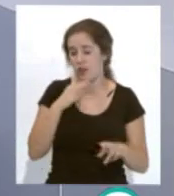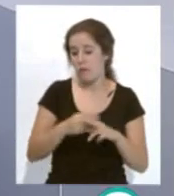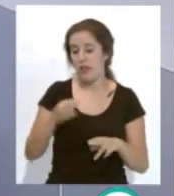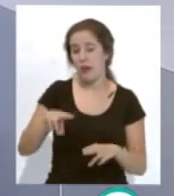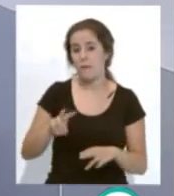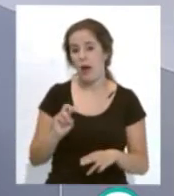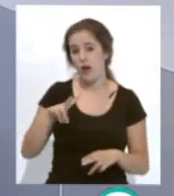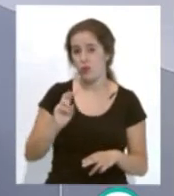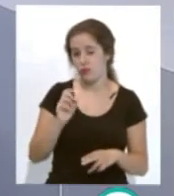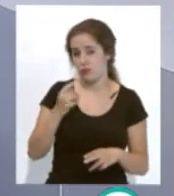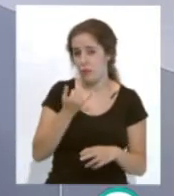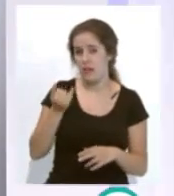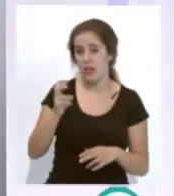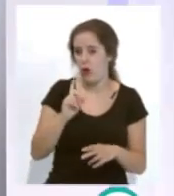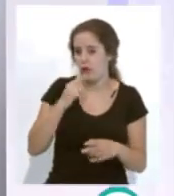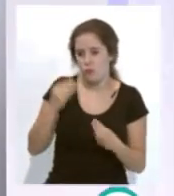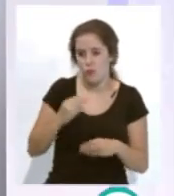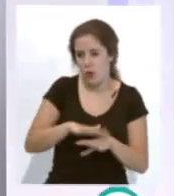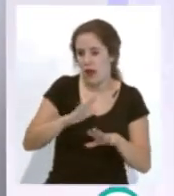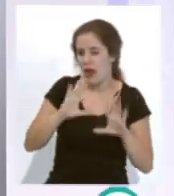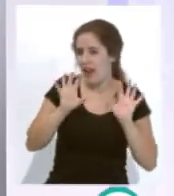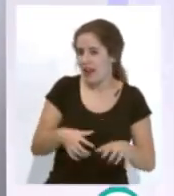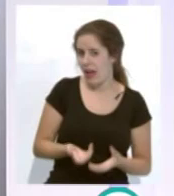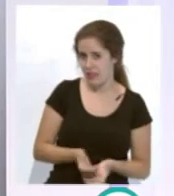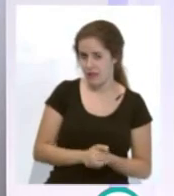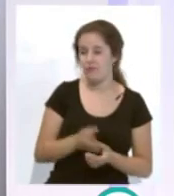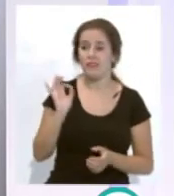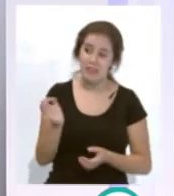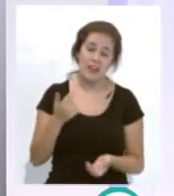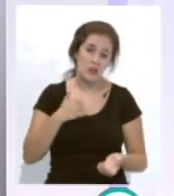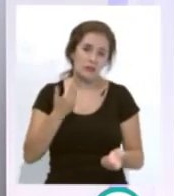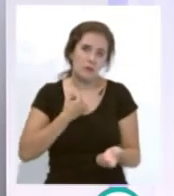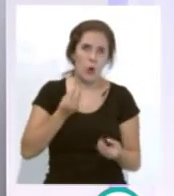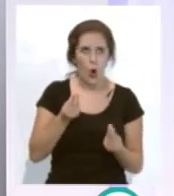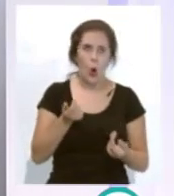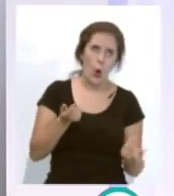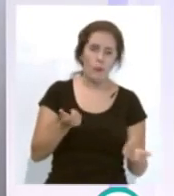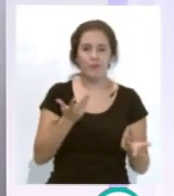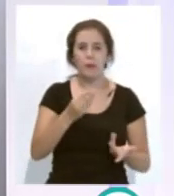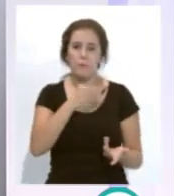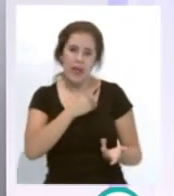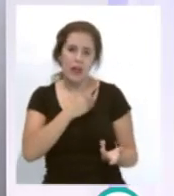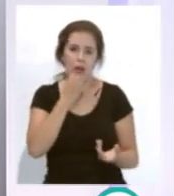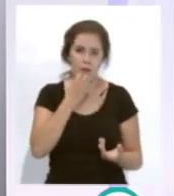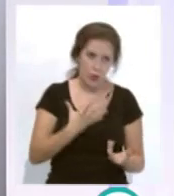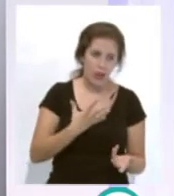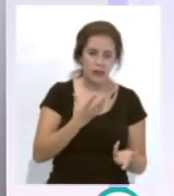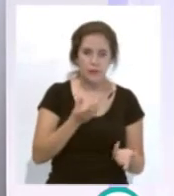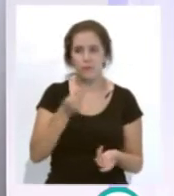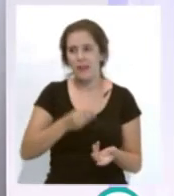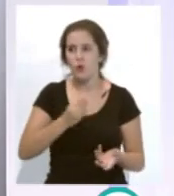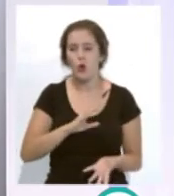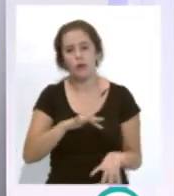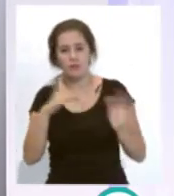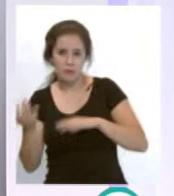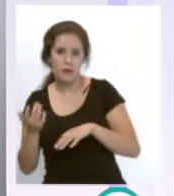Manu Bayejo ha sido muy bueno para el Cádiz y para el Cádiz. Es verdad que yo tengo la pena, entendiendo que es bueno el traspaso, que es una cifra